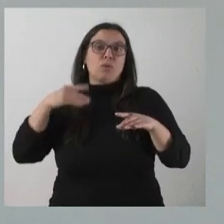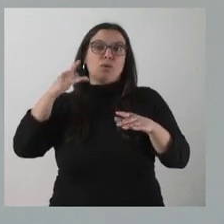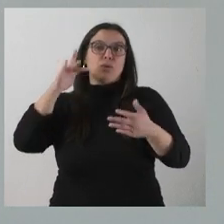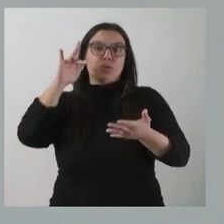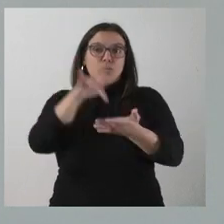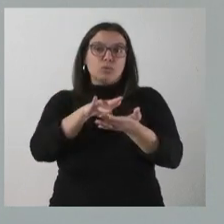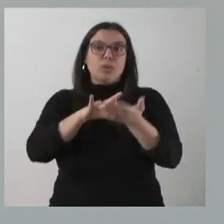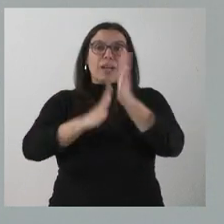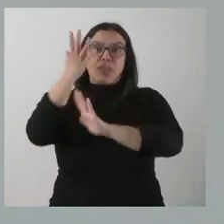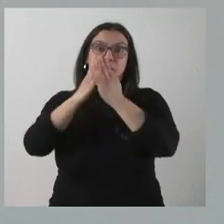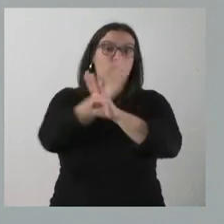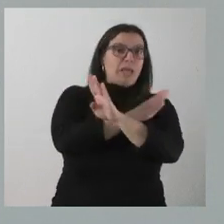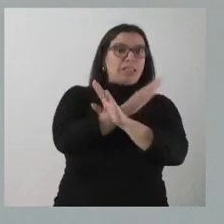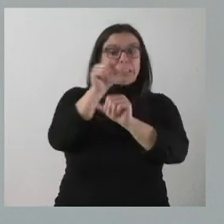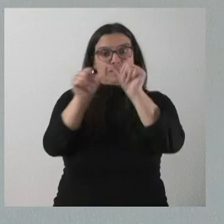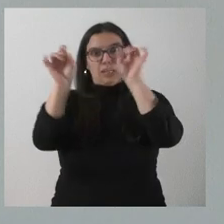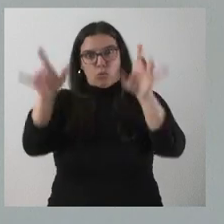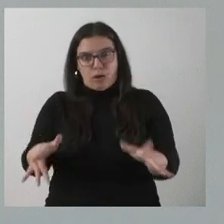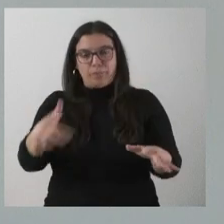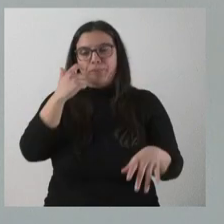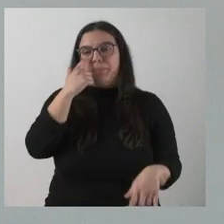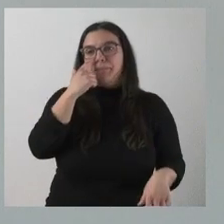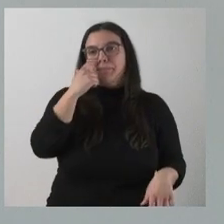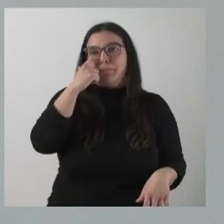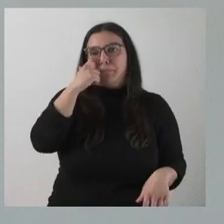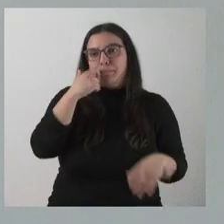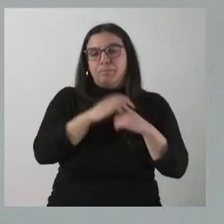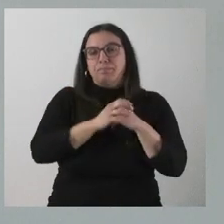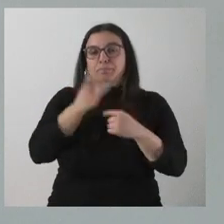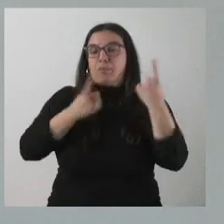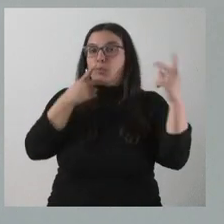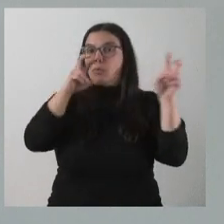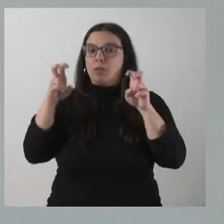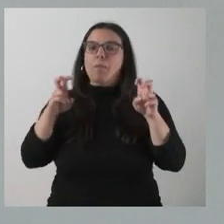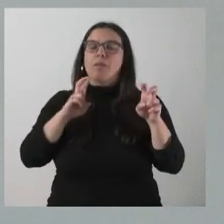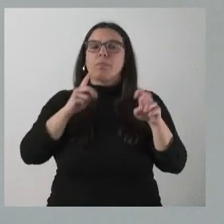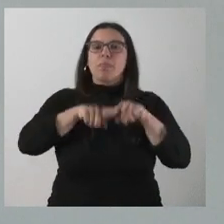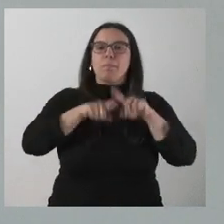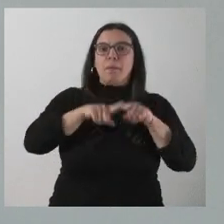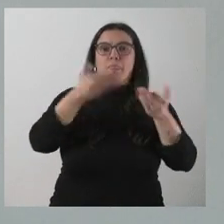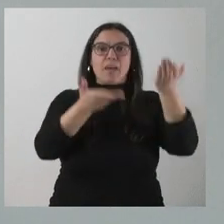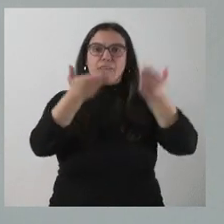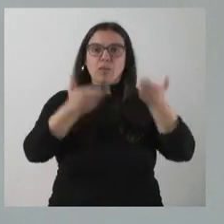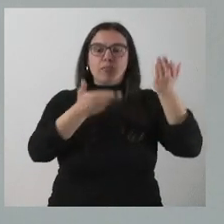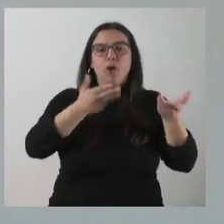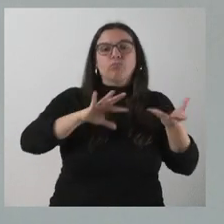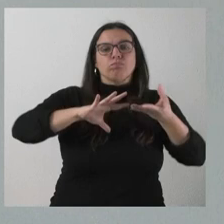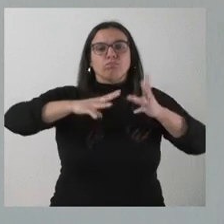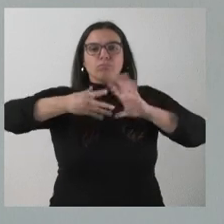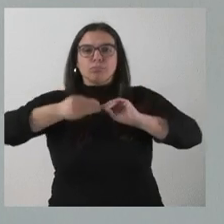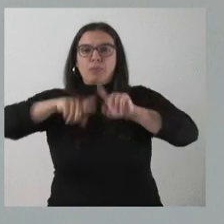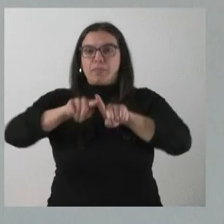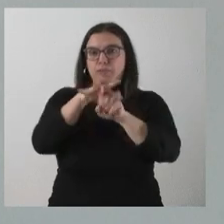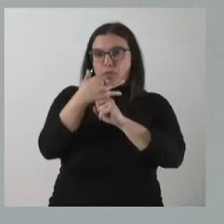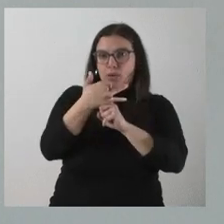o a aquel incendio. Hay algunos aspectos que se van también adecuando en función de su evaluación a las propias circunstancias